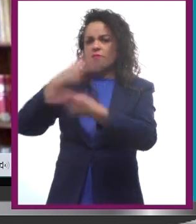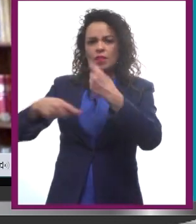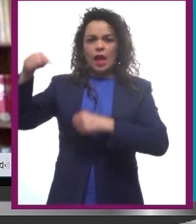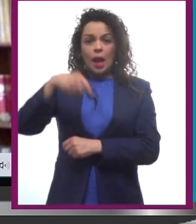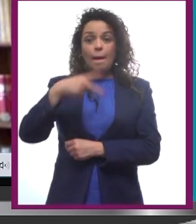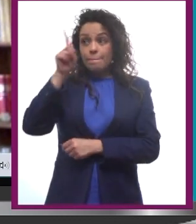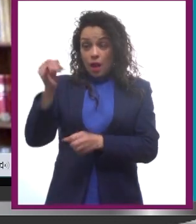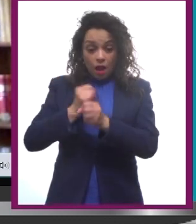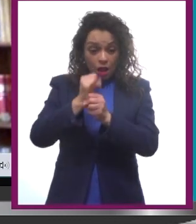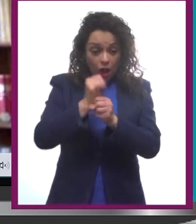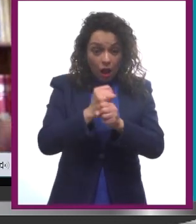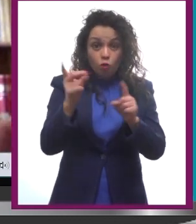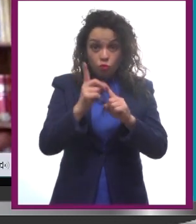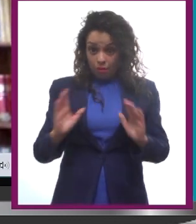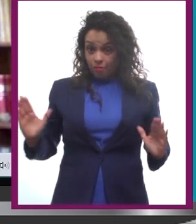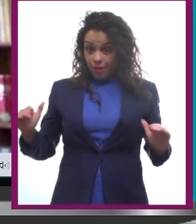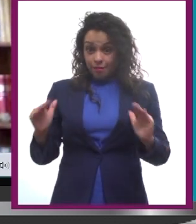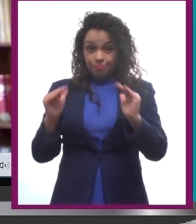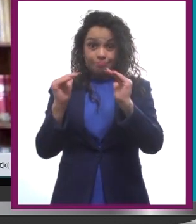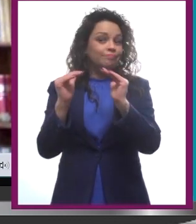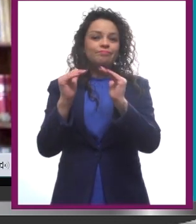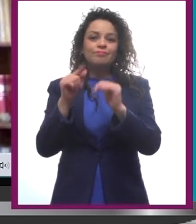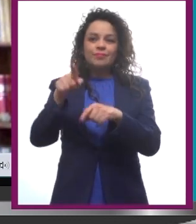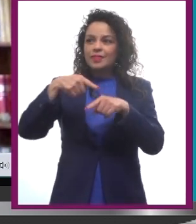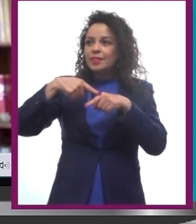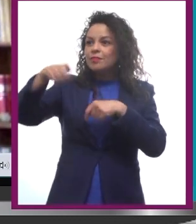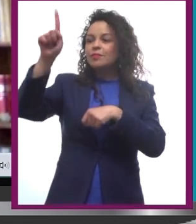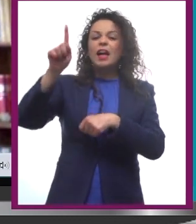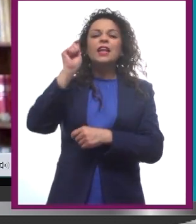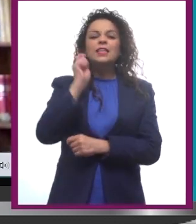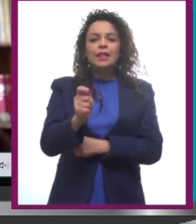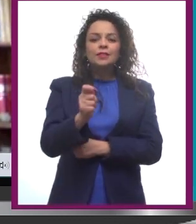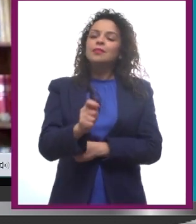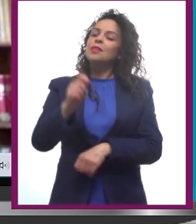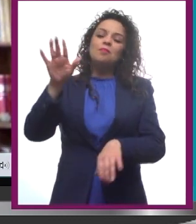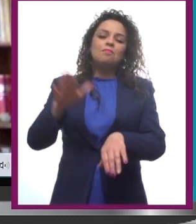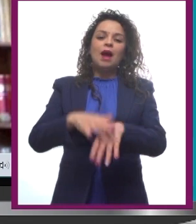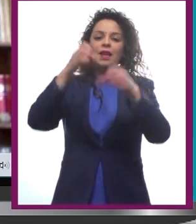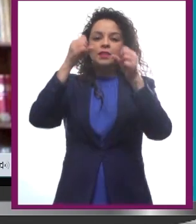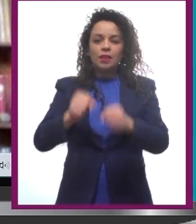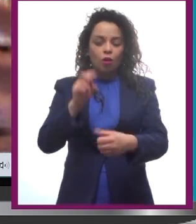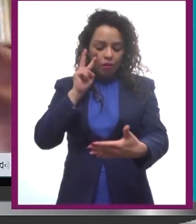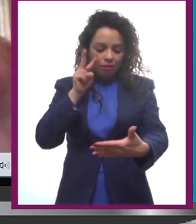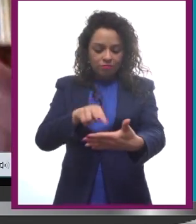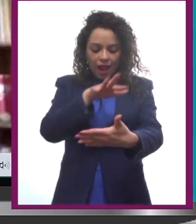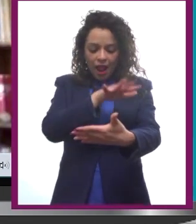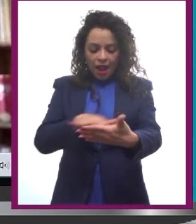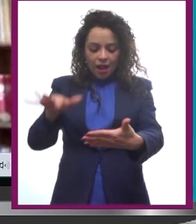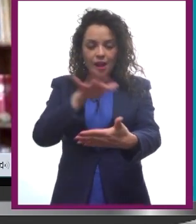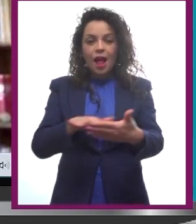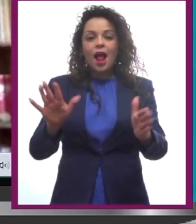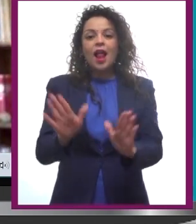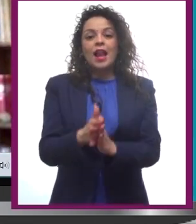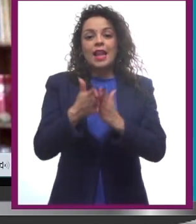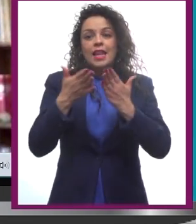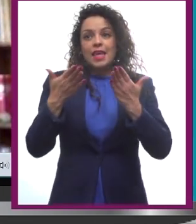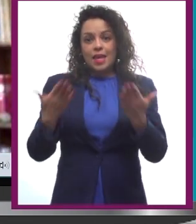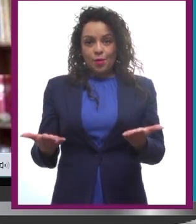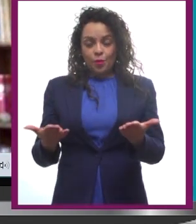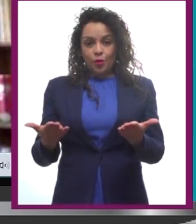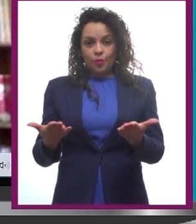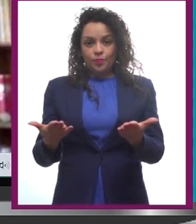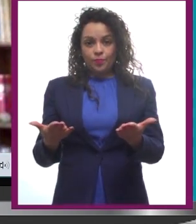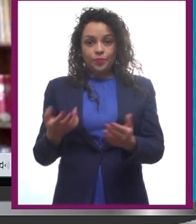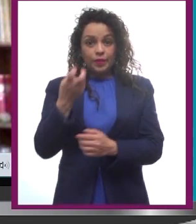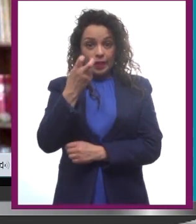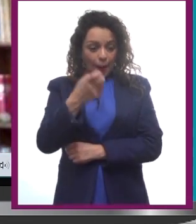directamente en las pirámides, sino que él se iba mucho a los libros. Y entonces de esos libros él encuentra que, digo, en esa primera